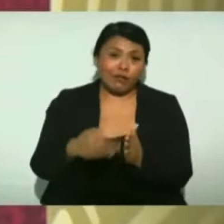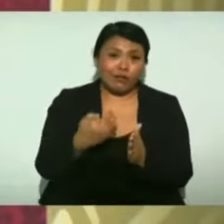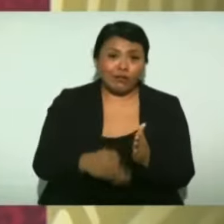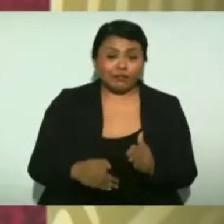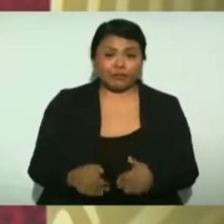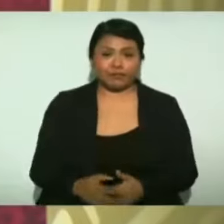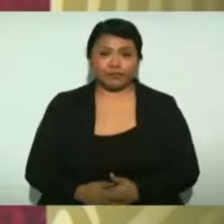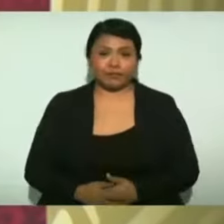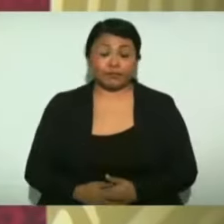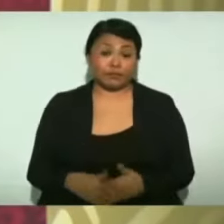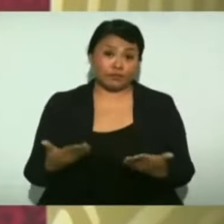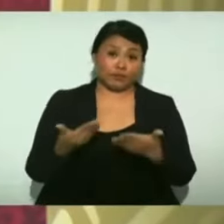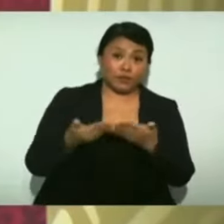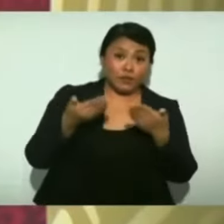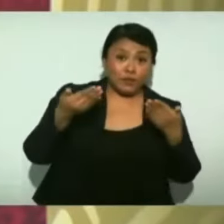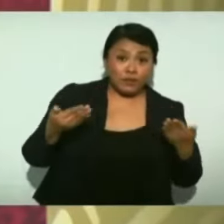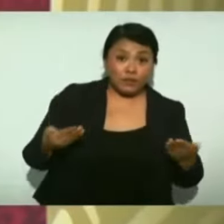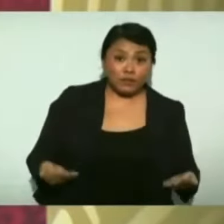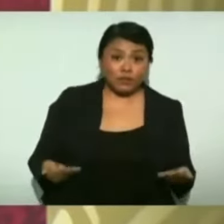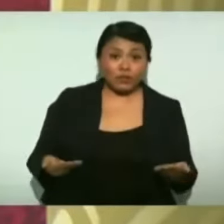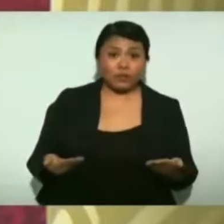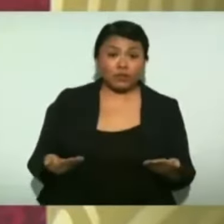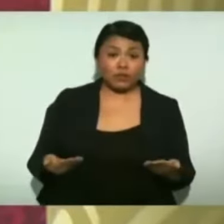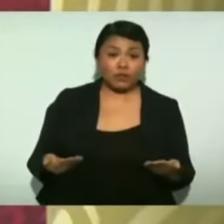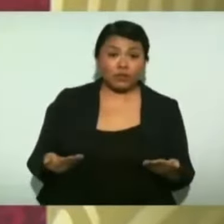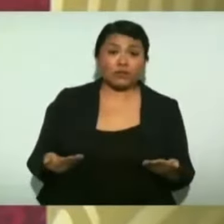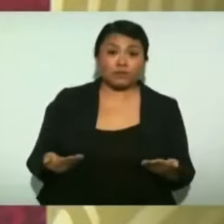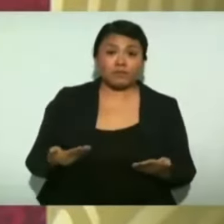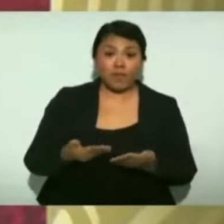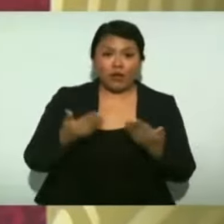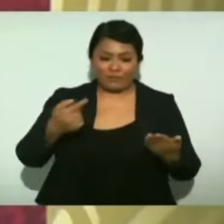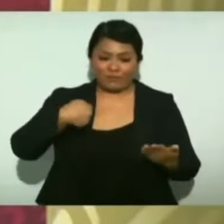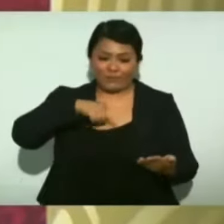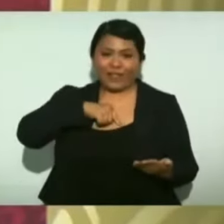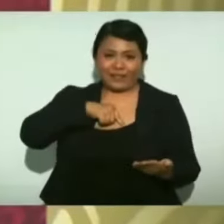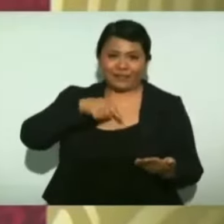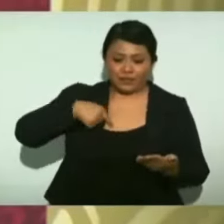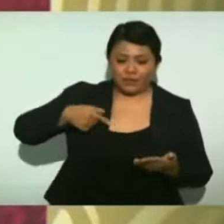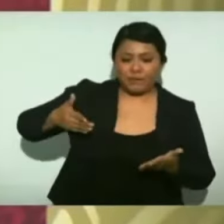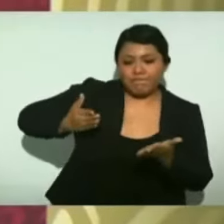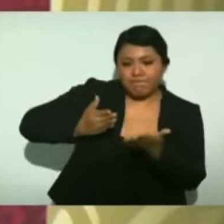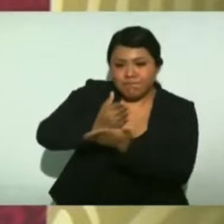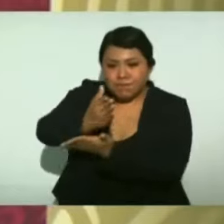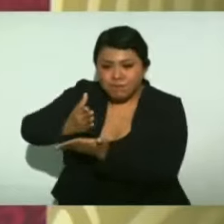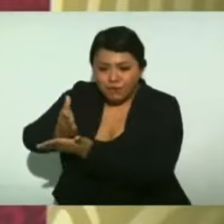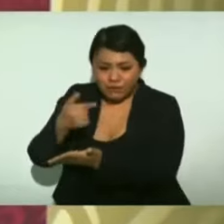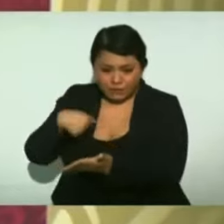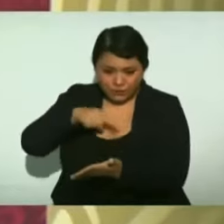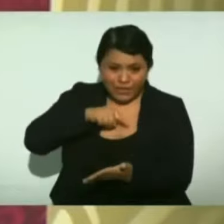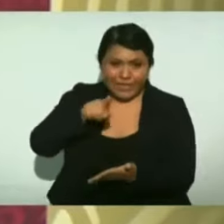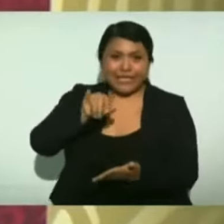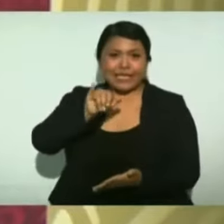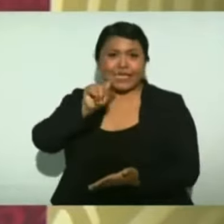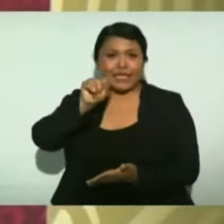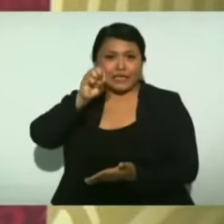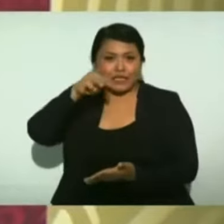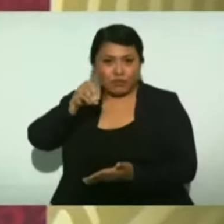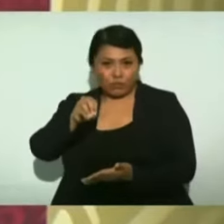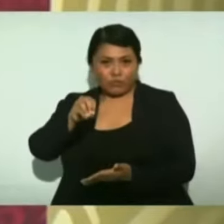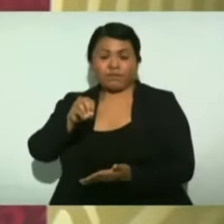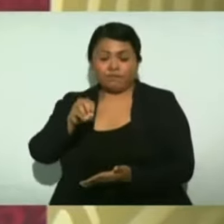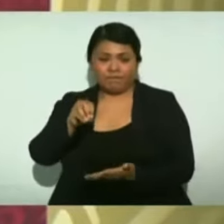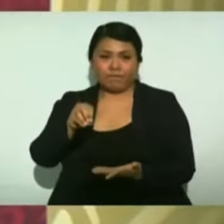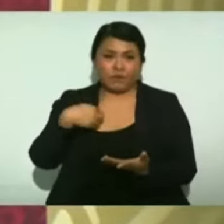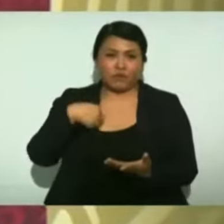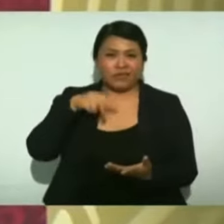ahora el cruce, el paso por el Istmo se hace